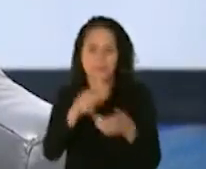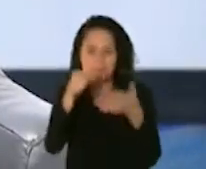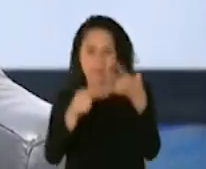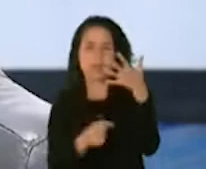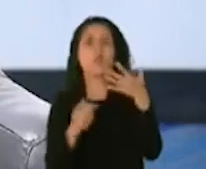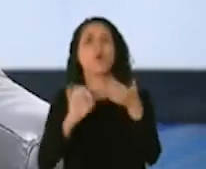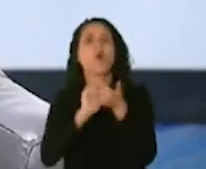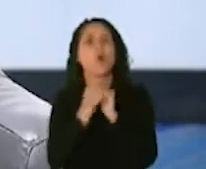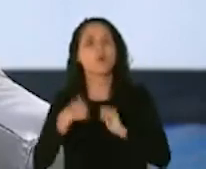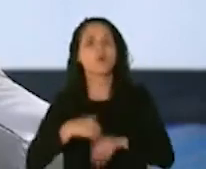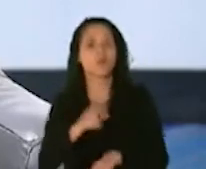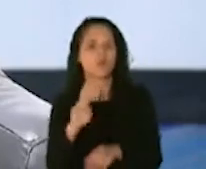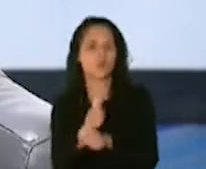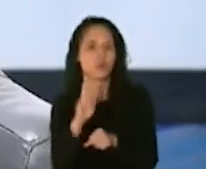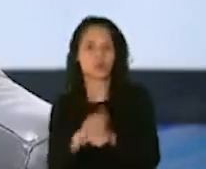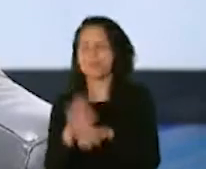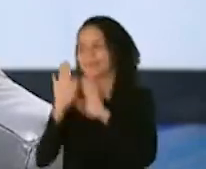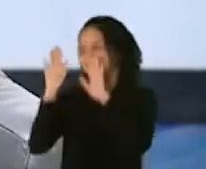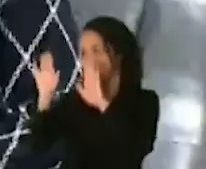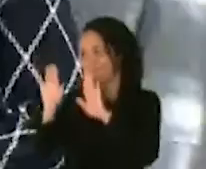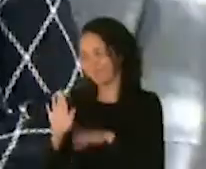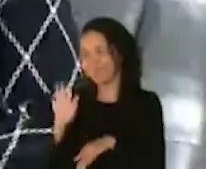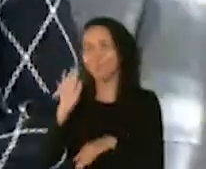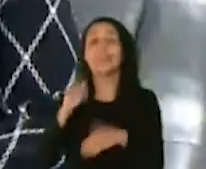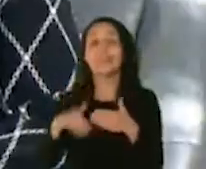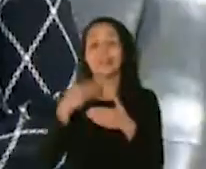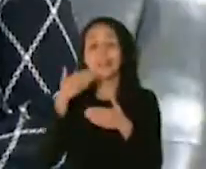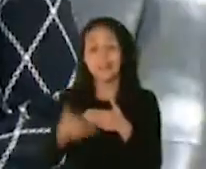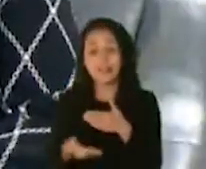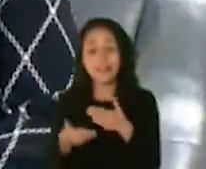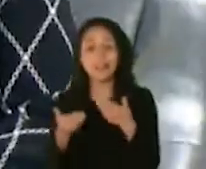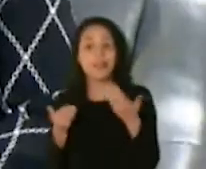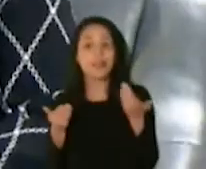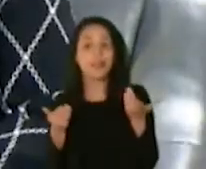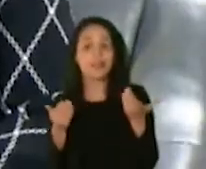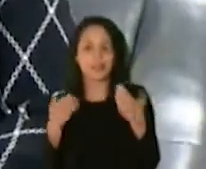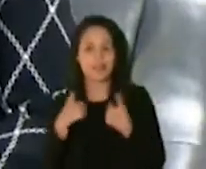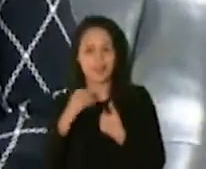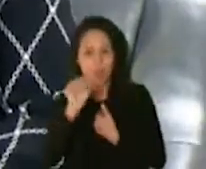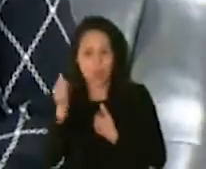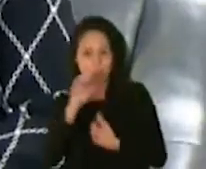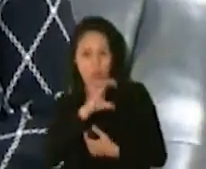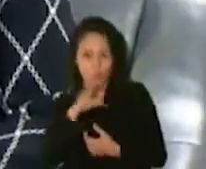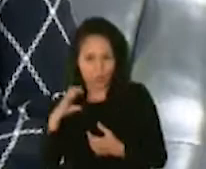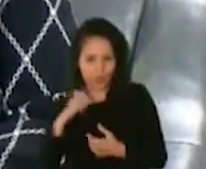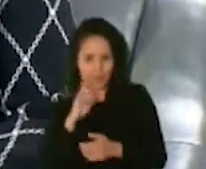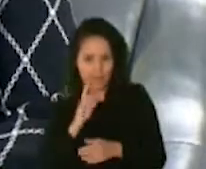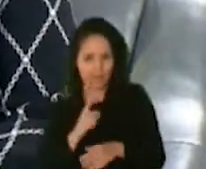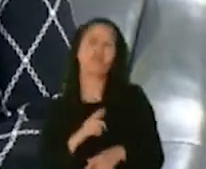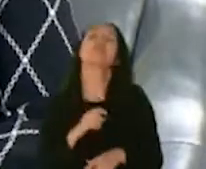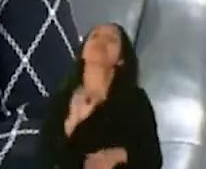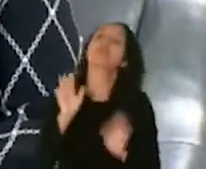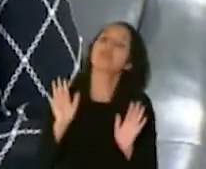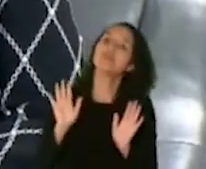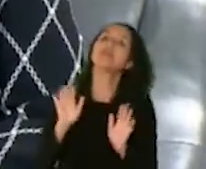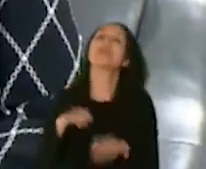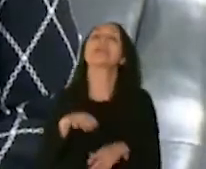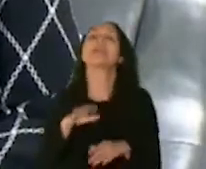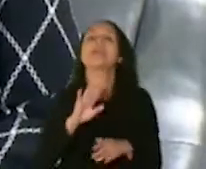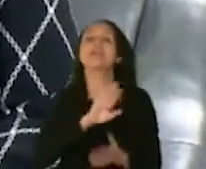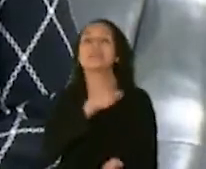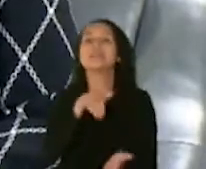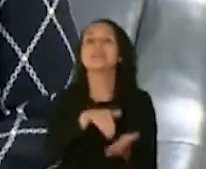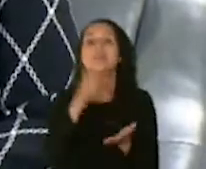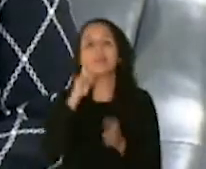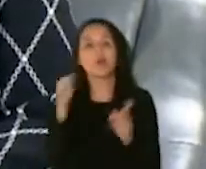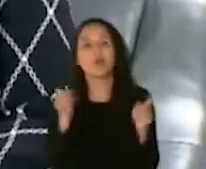la vamos a utilizar. Excelente. Y luego de eso pasa como que a otro comité. Bueno, el Centro para el Control y